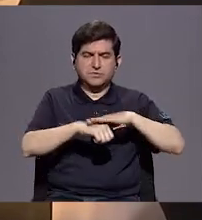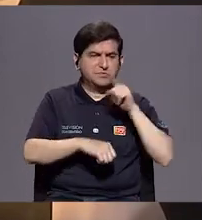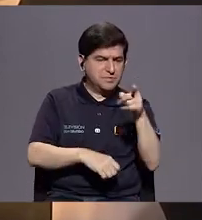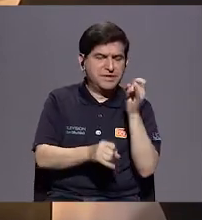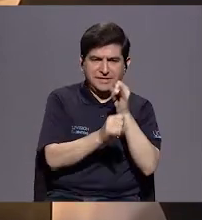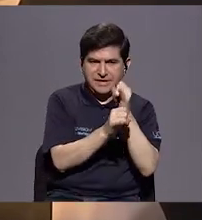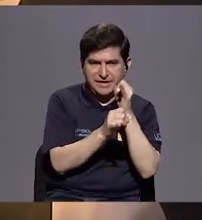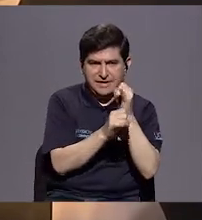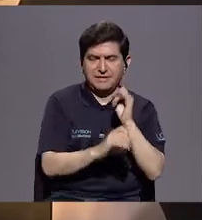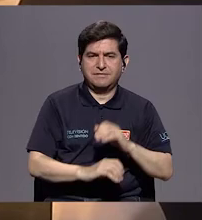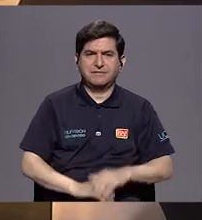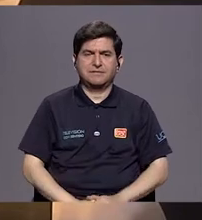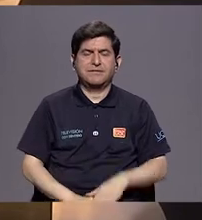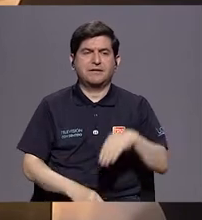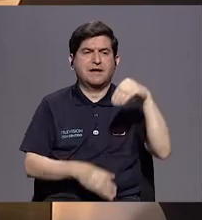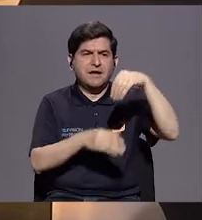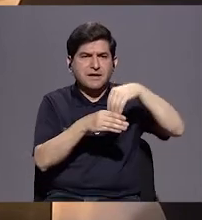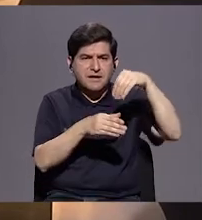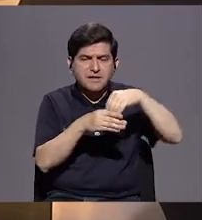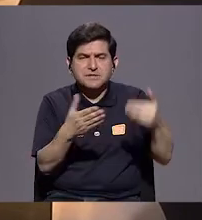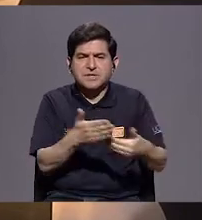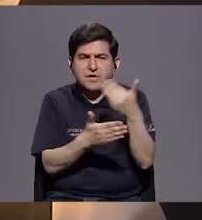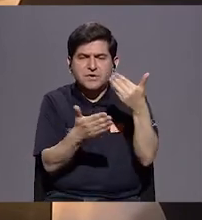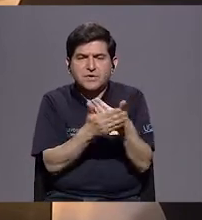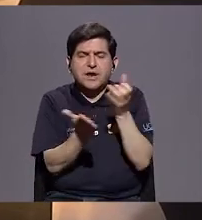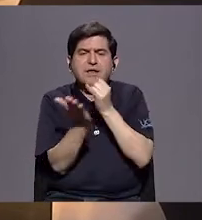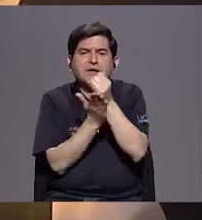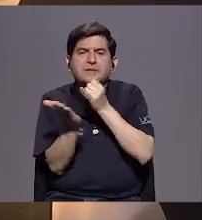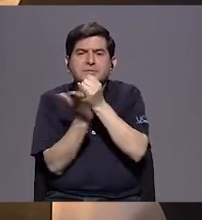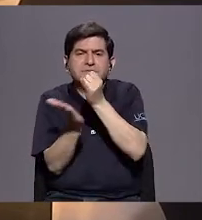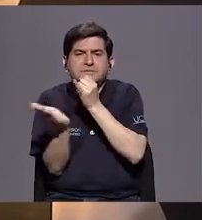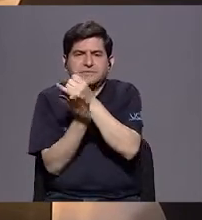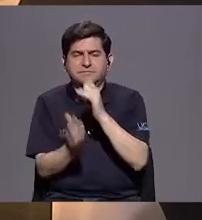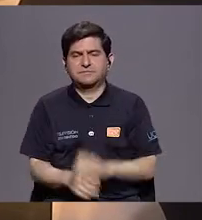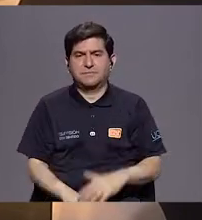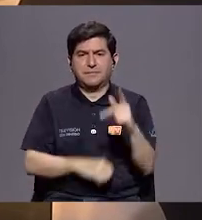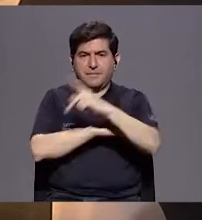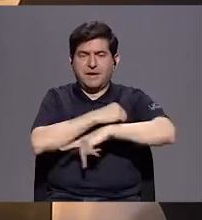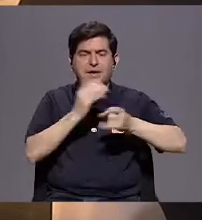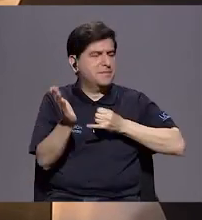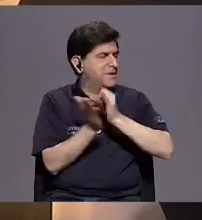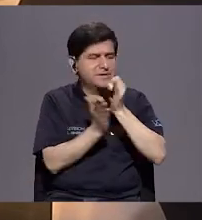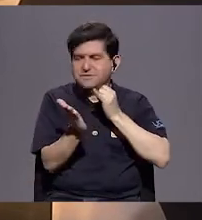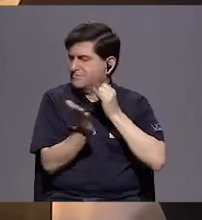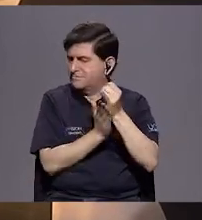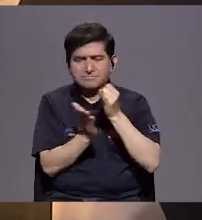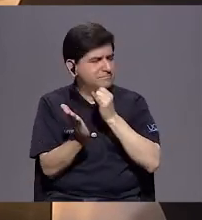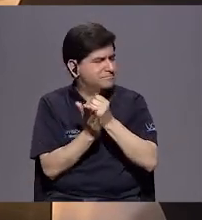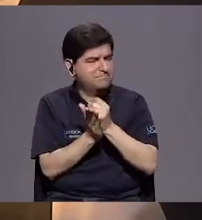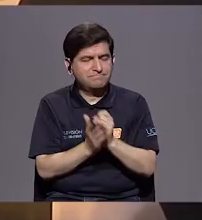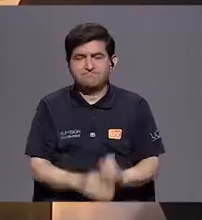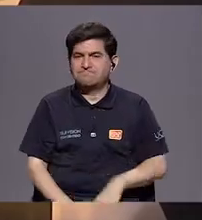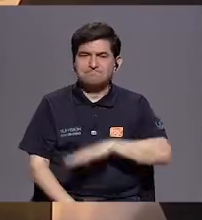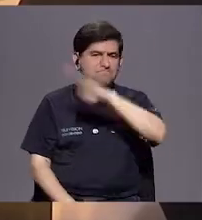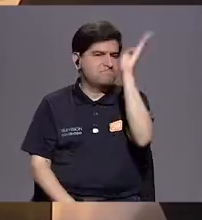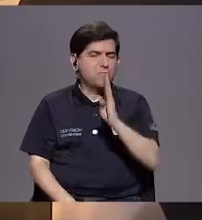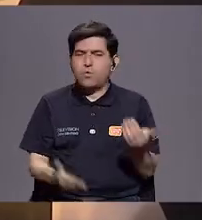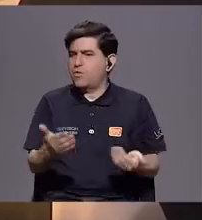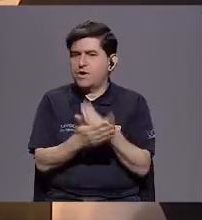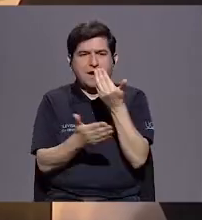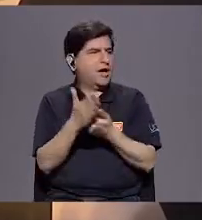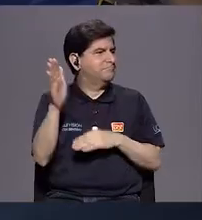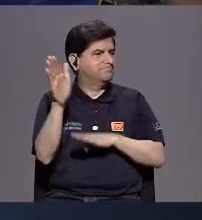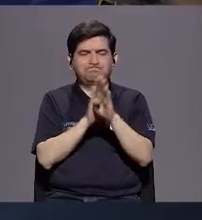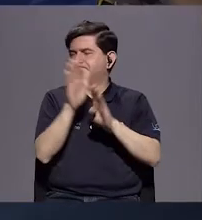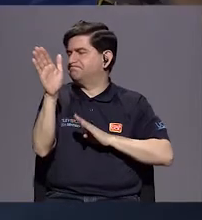RECOPE ingresar en la innovación y en la investigación. El país que no investiga no va a llegar nunca a innovación ni